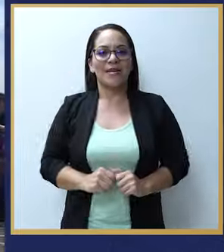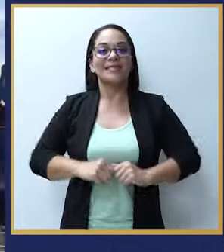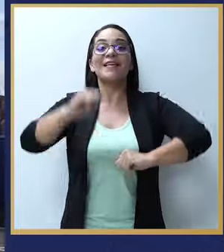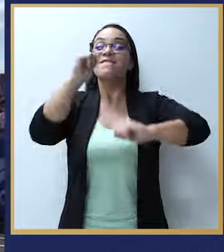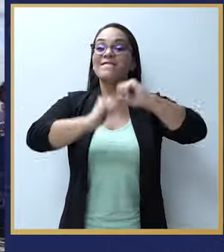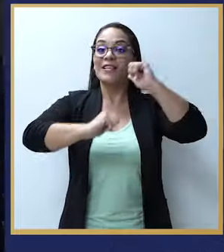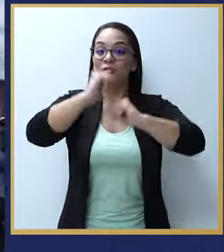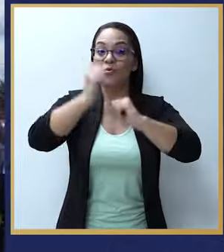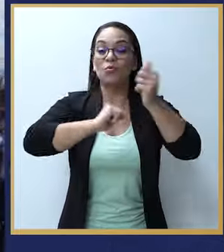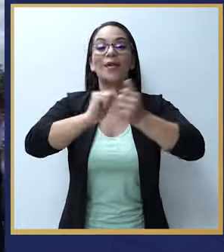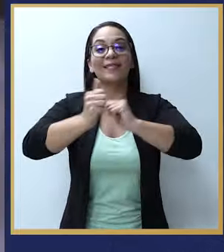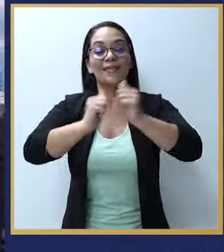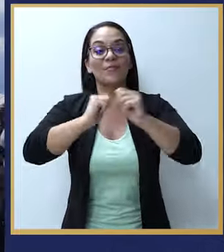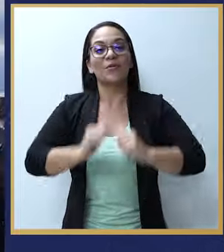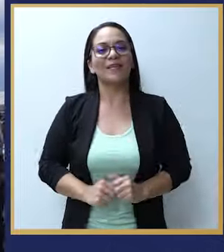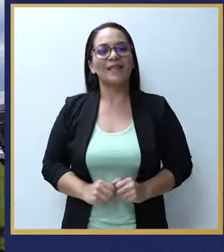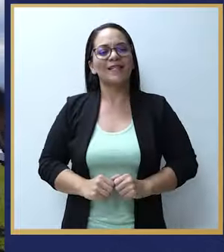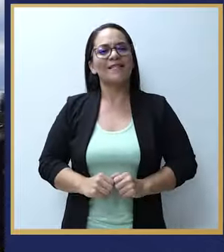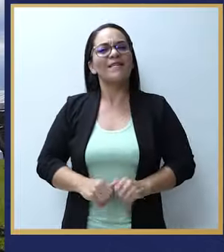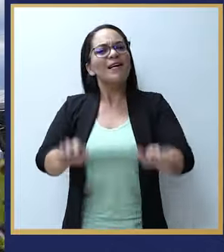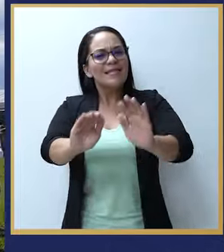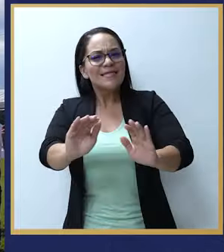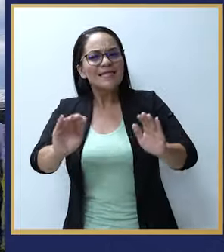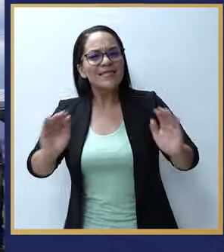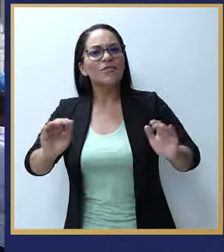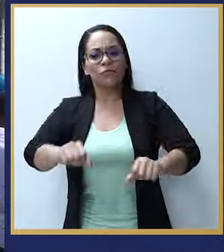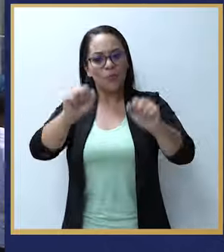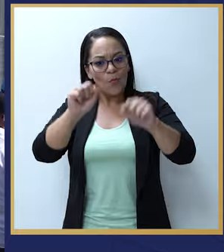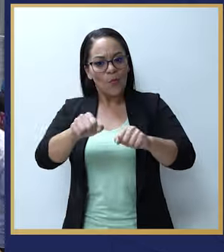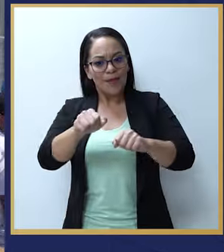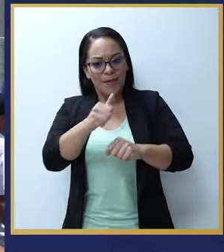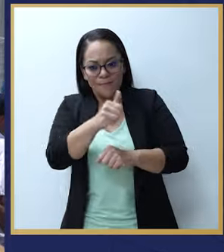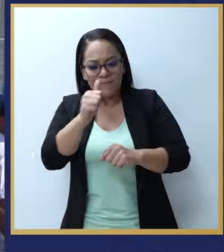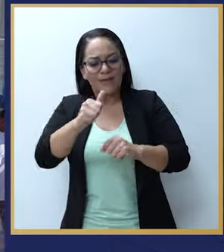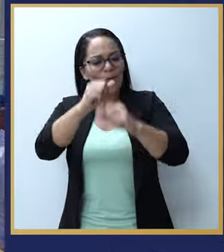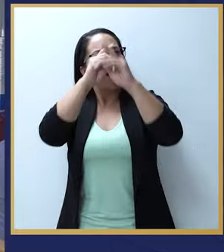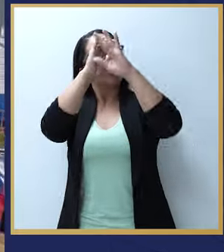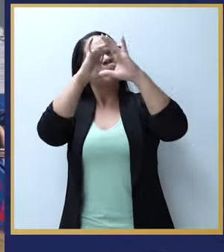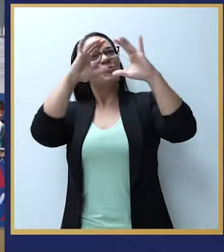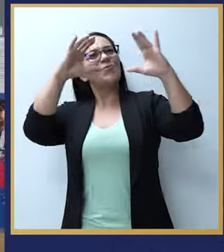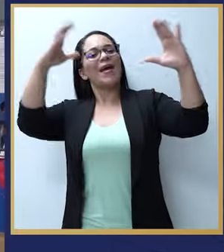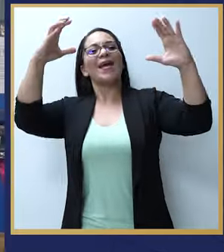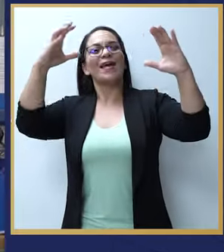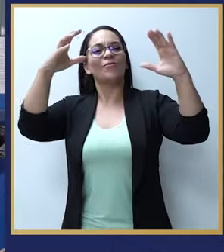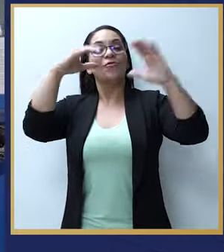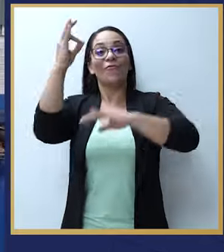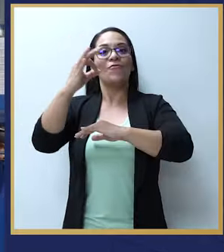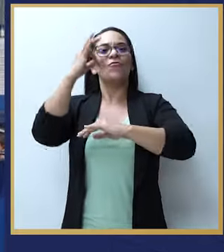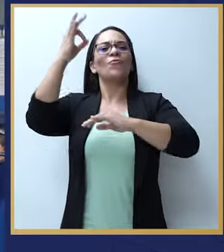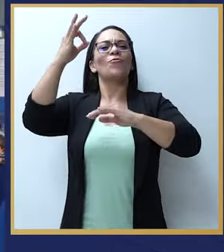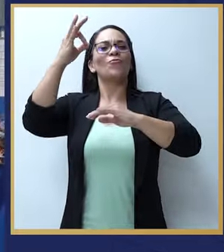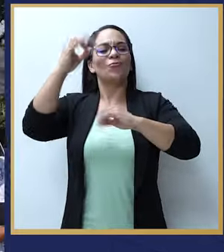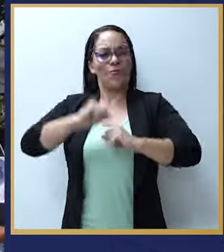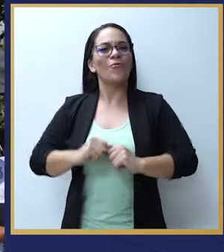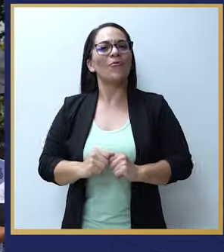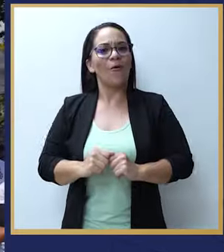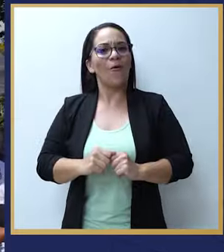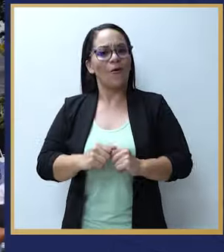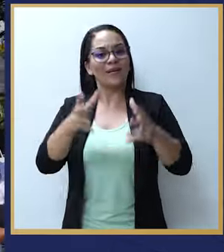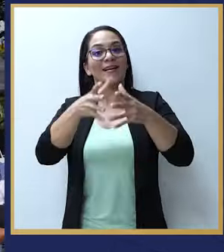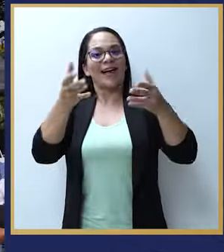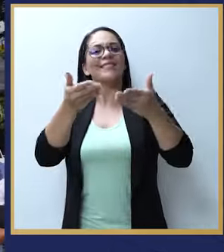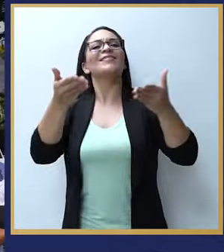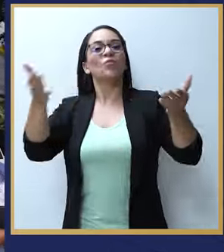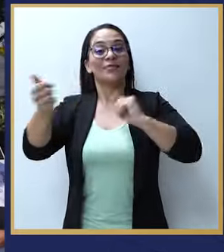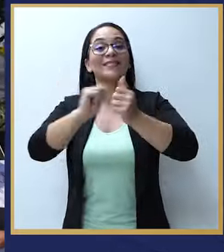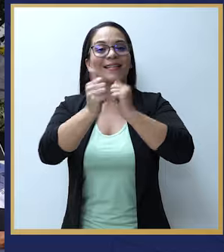en infraestructura deportiva, donde los niños pueden forjar sueños de las grandes promesas futuras